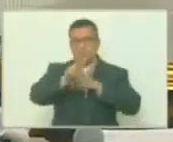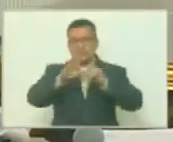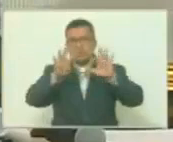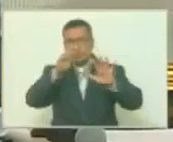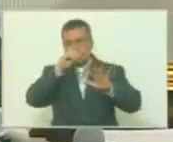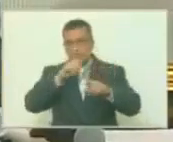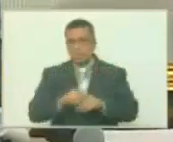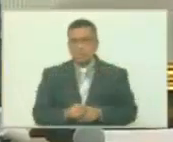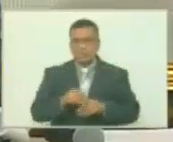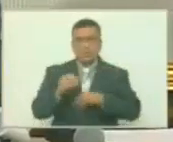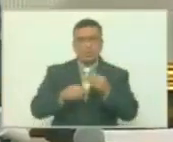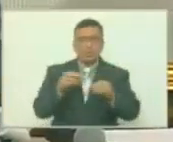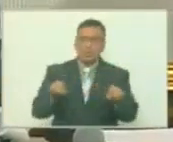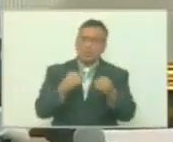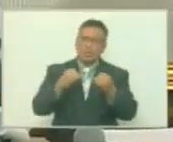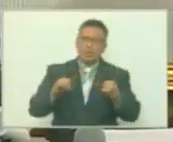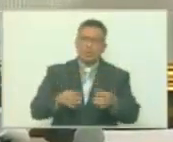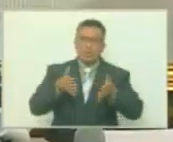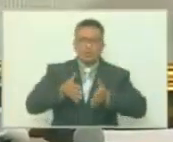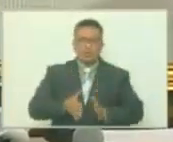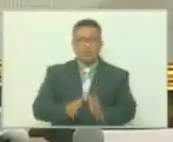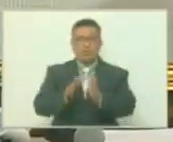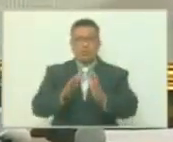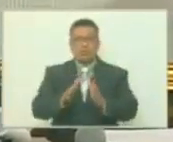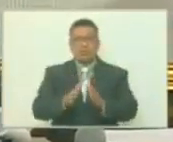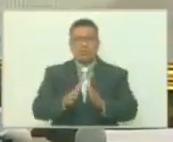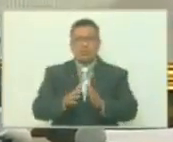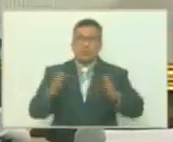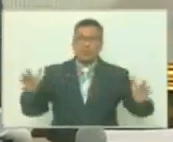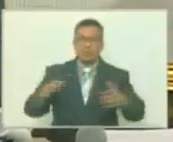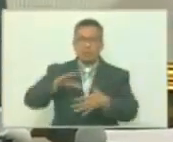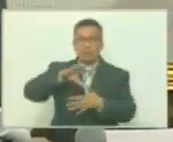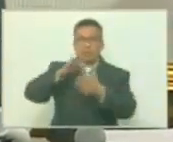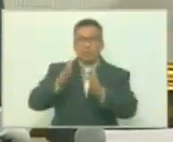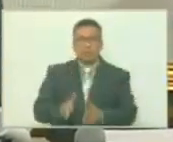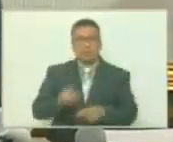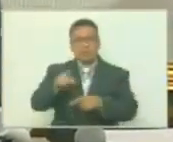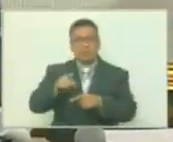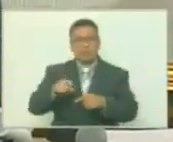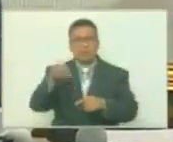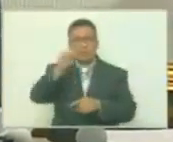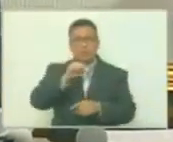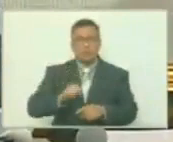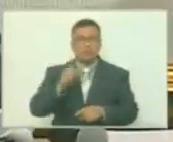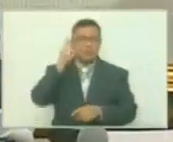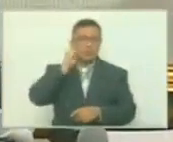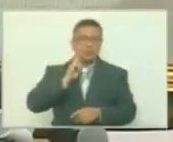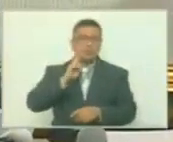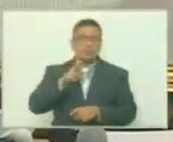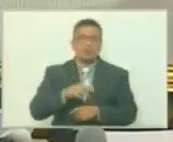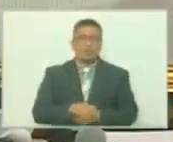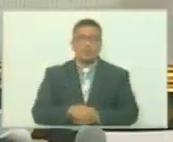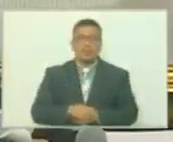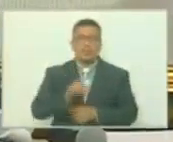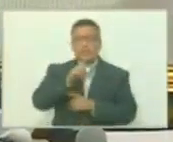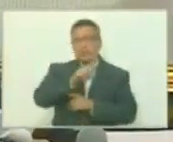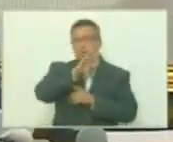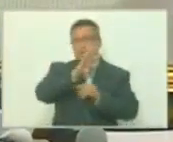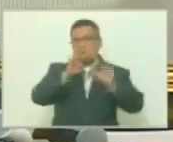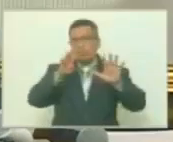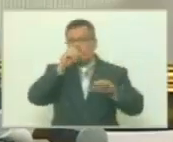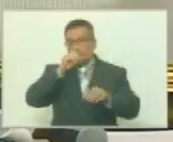con motivo del aniversario del natalicio del más grande americano el libertador Simón Bolívar y los 199